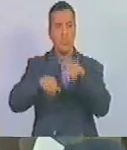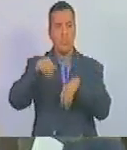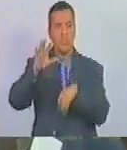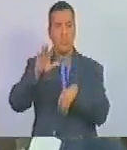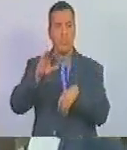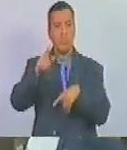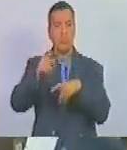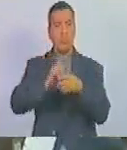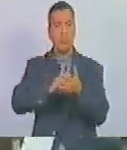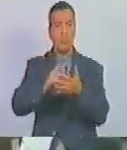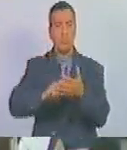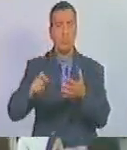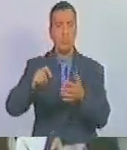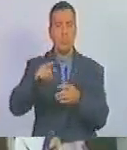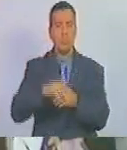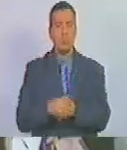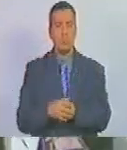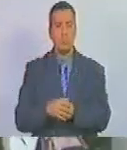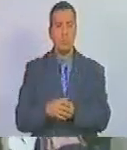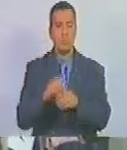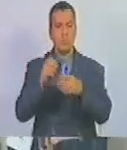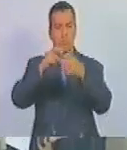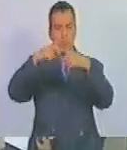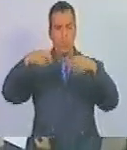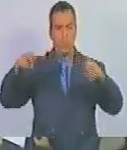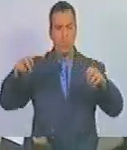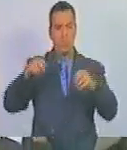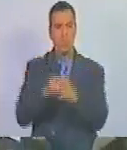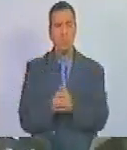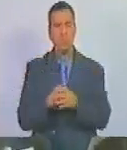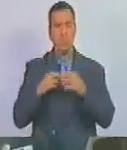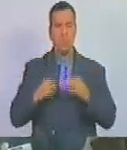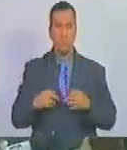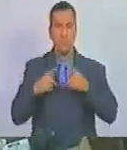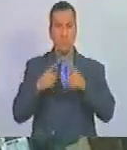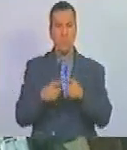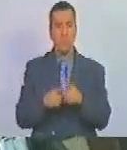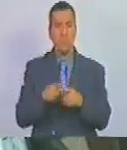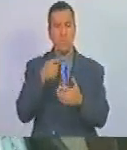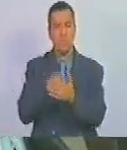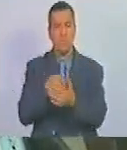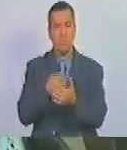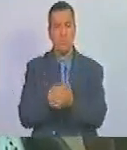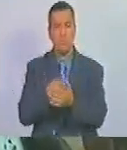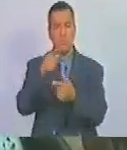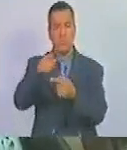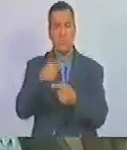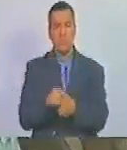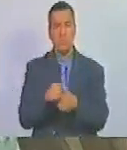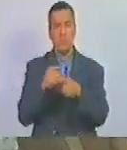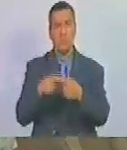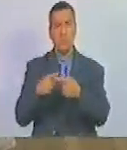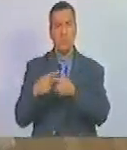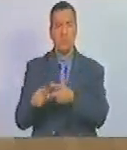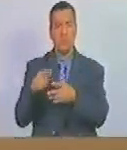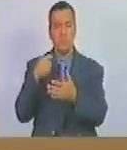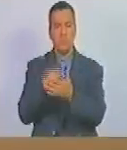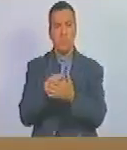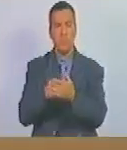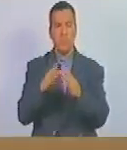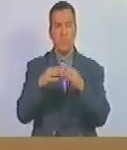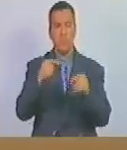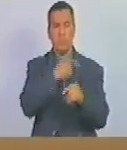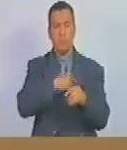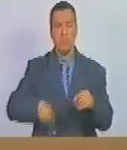el cual queda redactado en los siguientes términos epígrafe oportunidad de pago del salario y otras remuneraciones esto